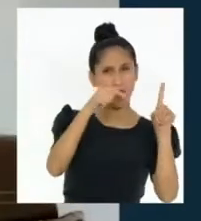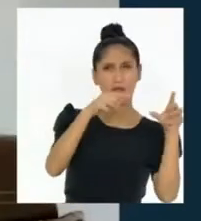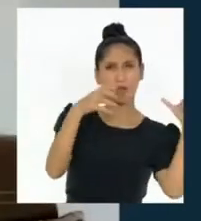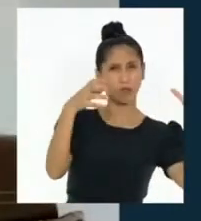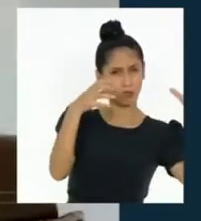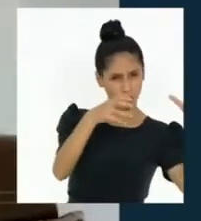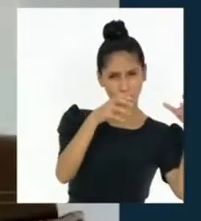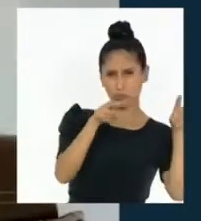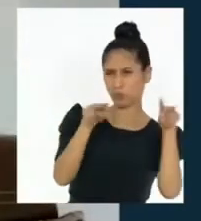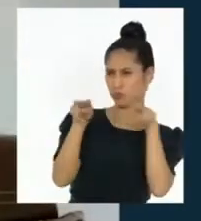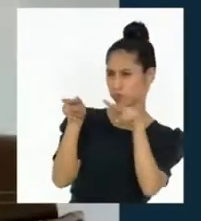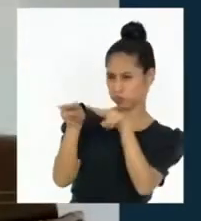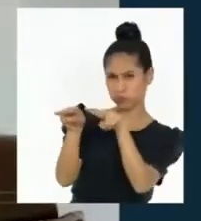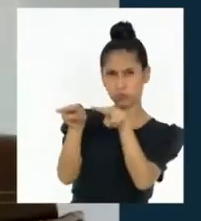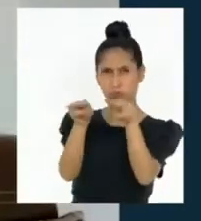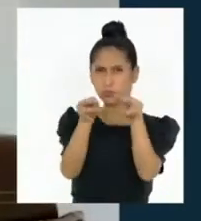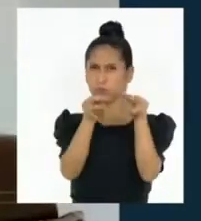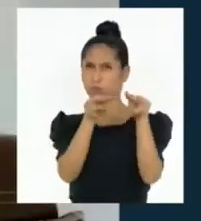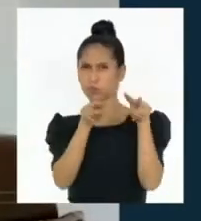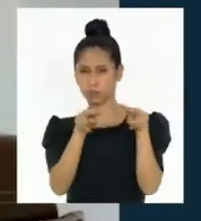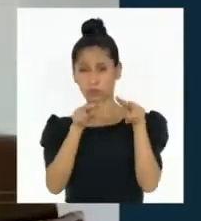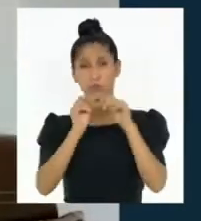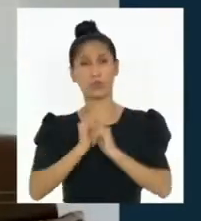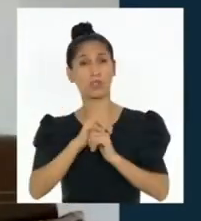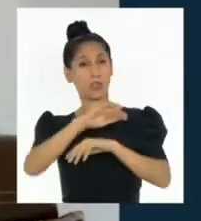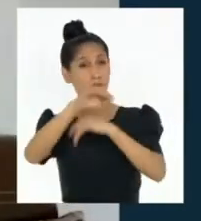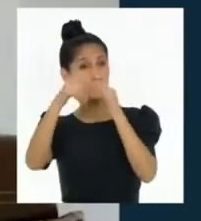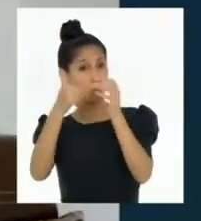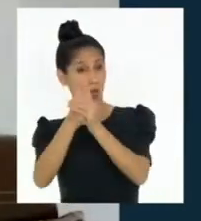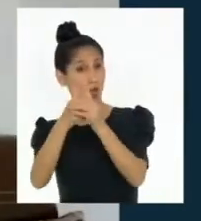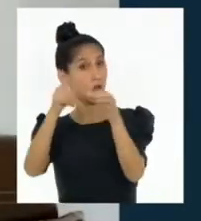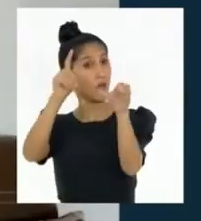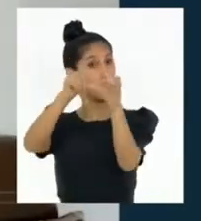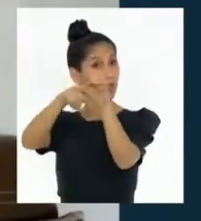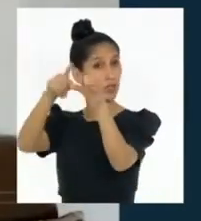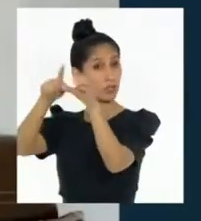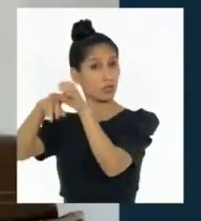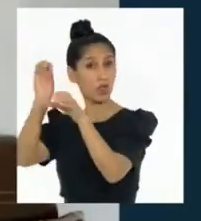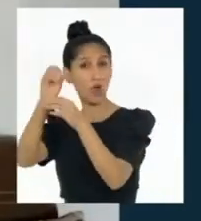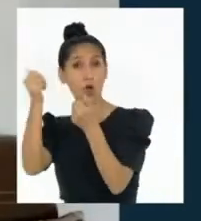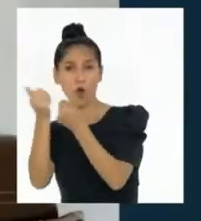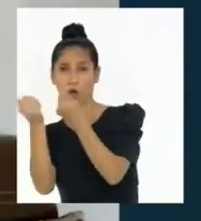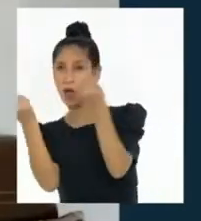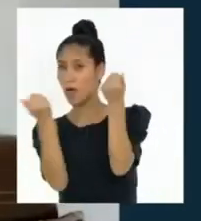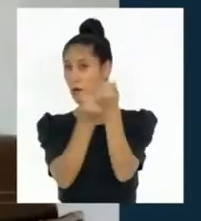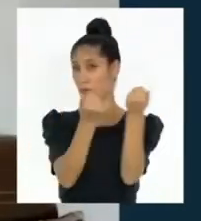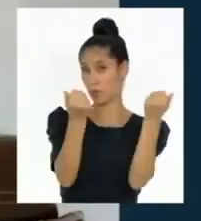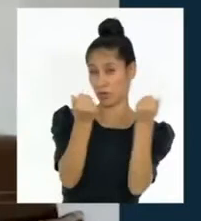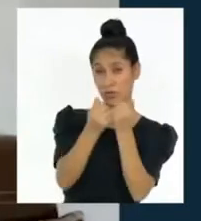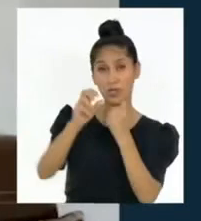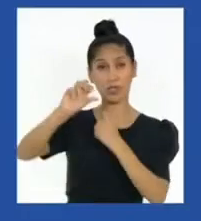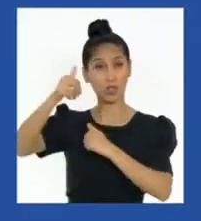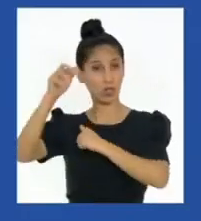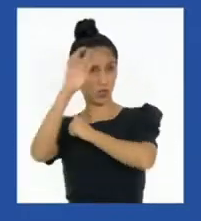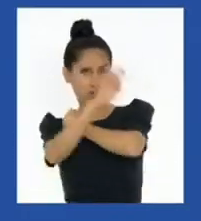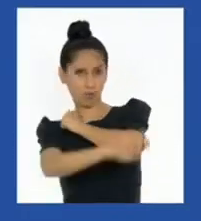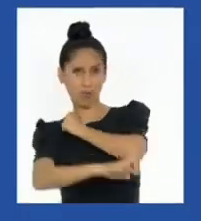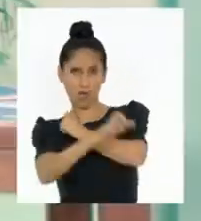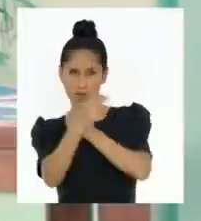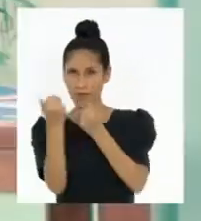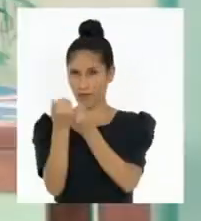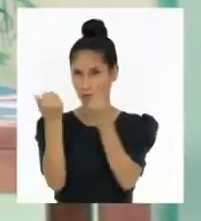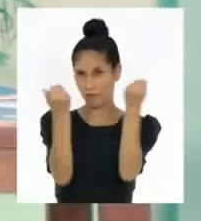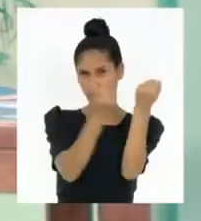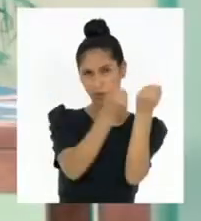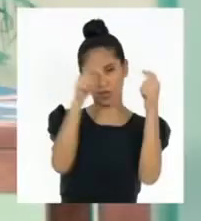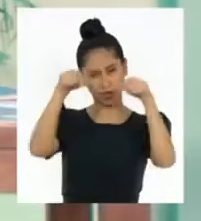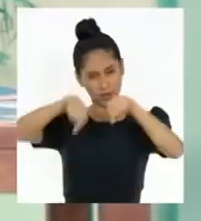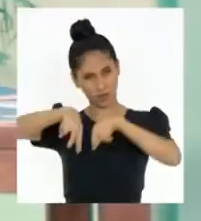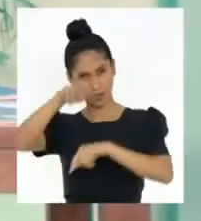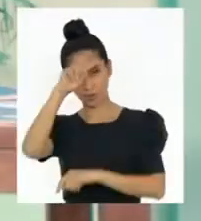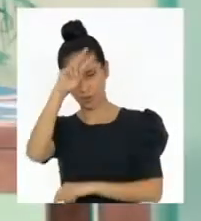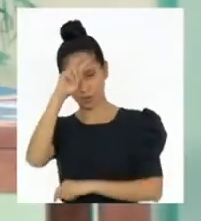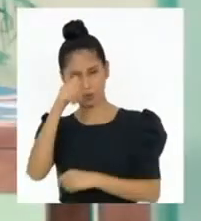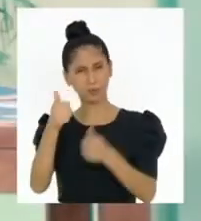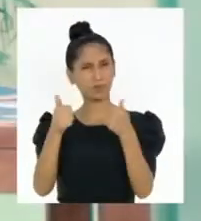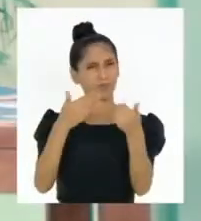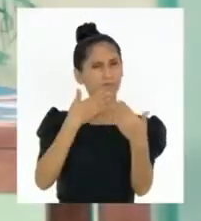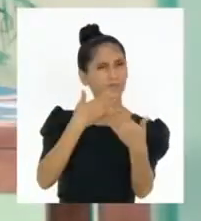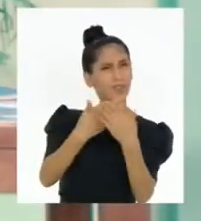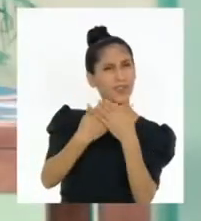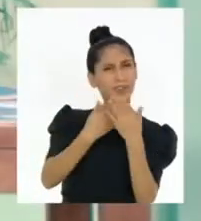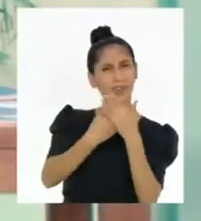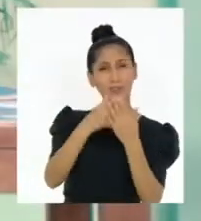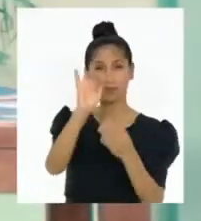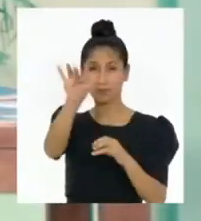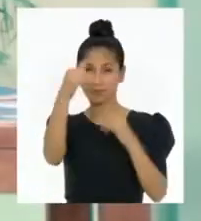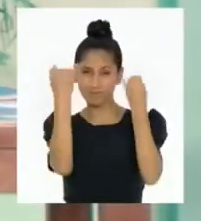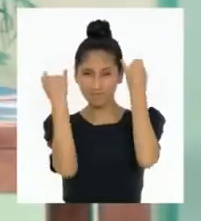así como los órganos parlamentarios de integración o cooperación de terceros países. Gracias por esas ideas,